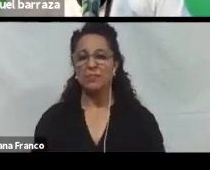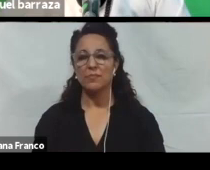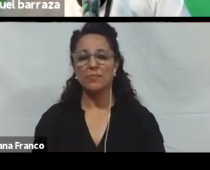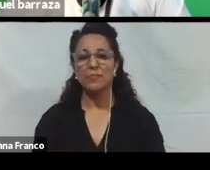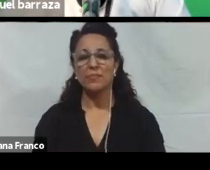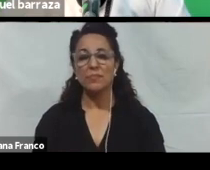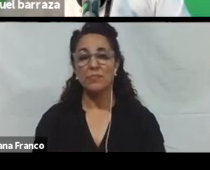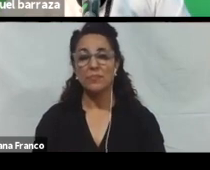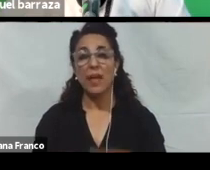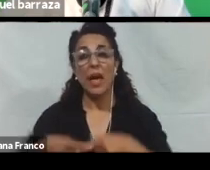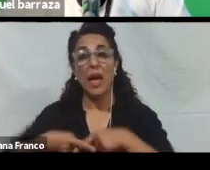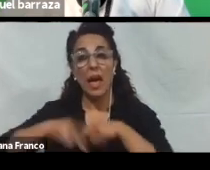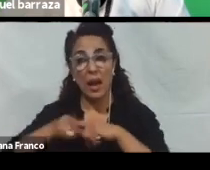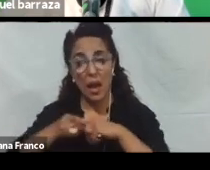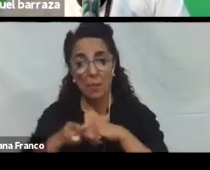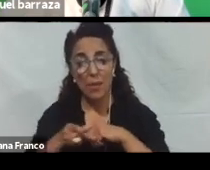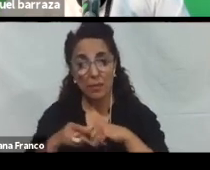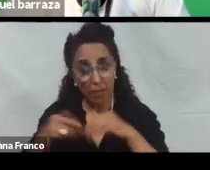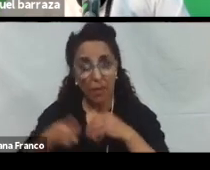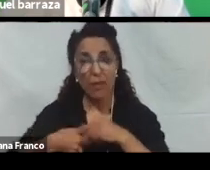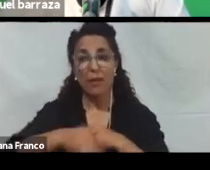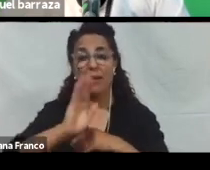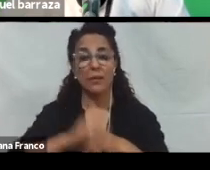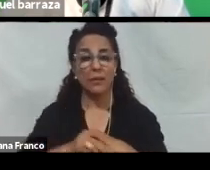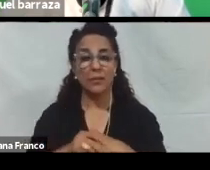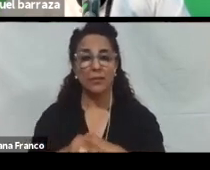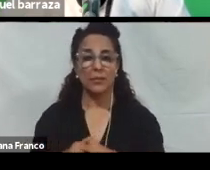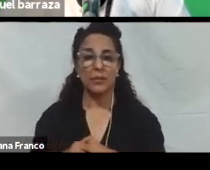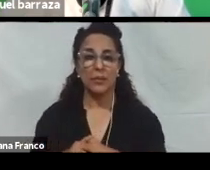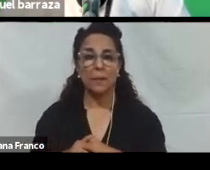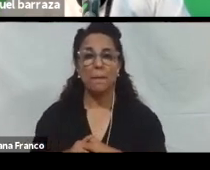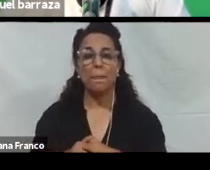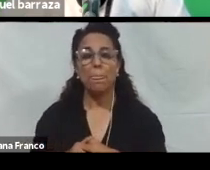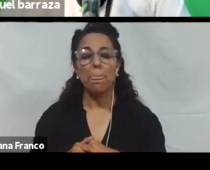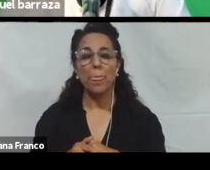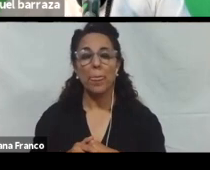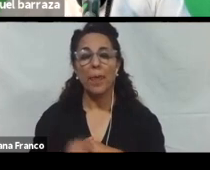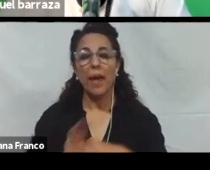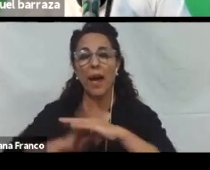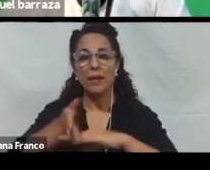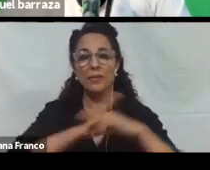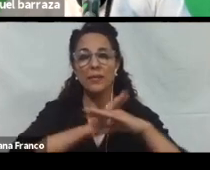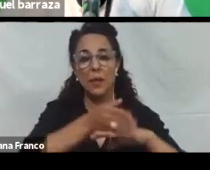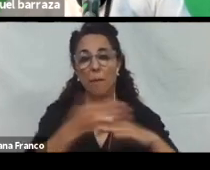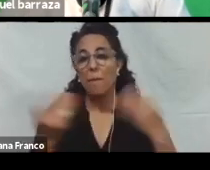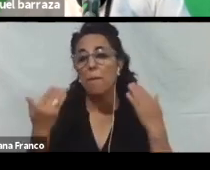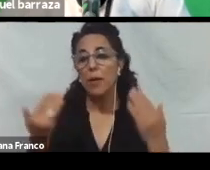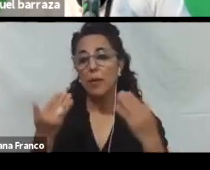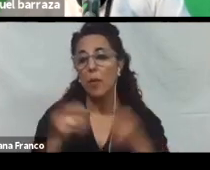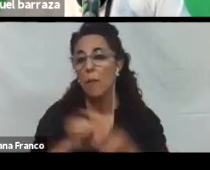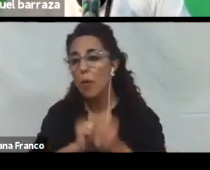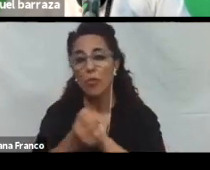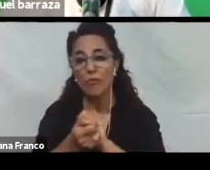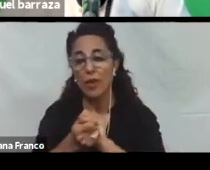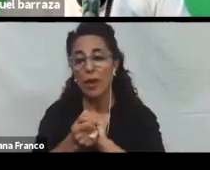Estas herramientas. Tiene. Unas plugins de accesibilidad. Que por ejemplo. Te permite. Modificar los tamaños de letra.